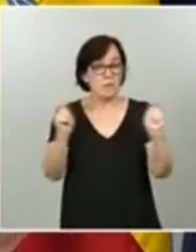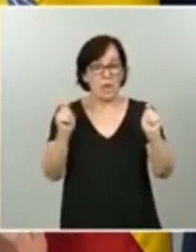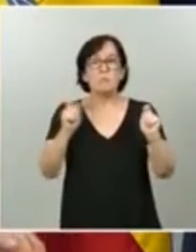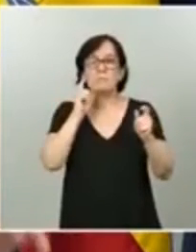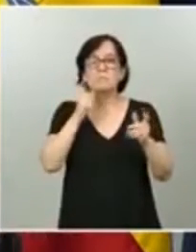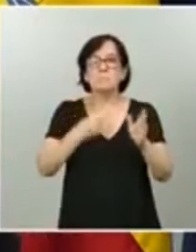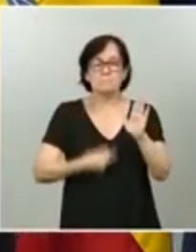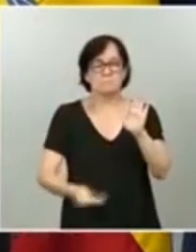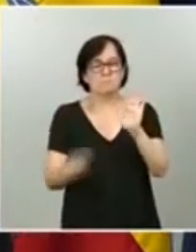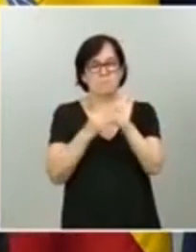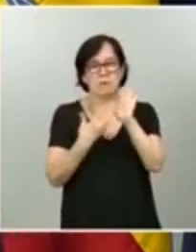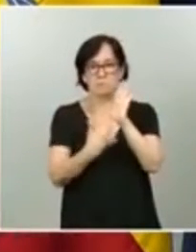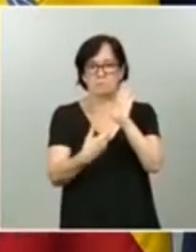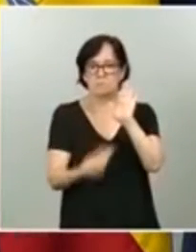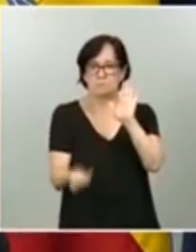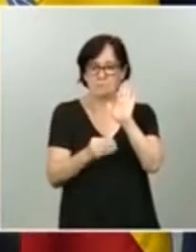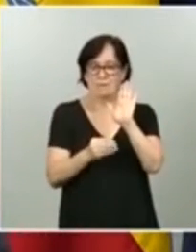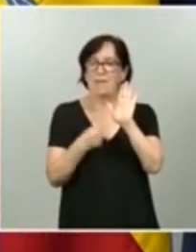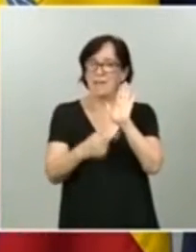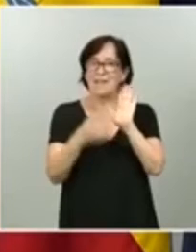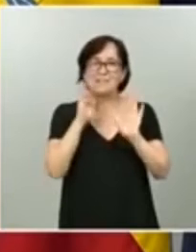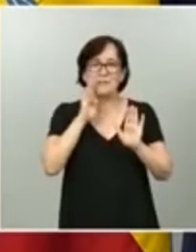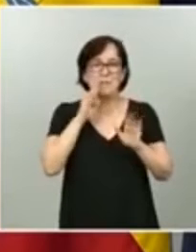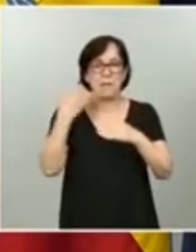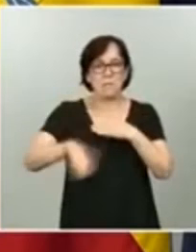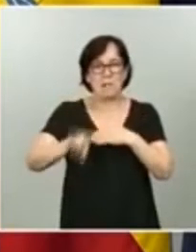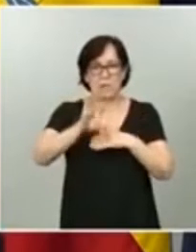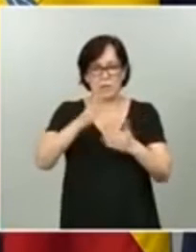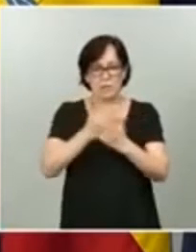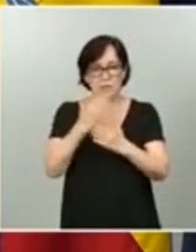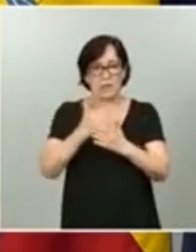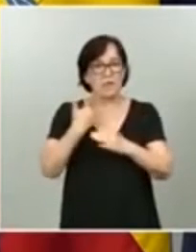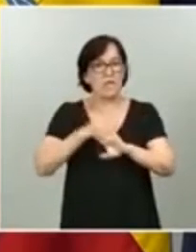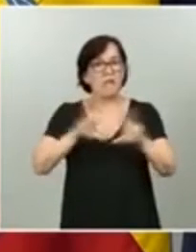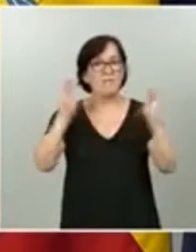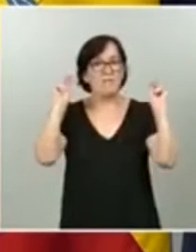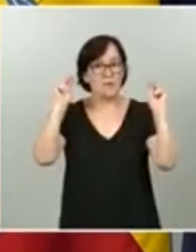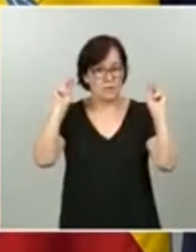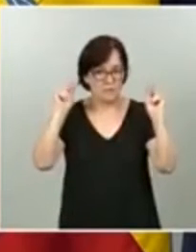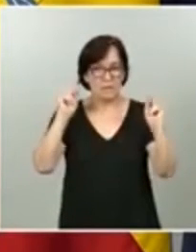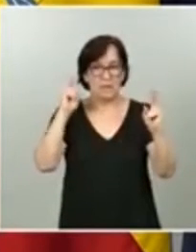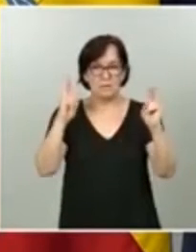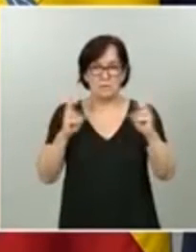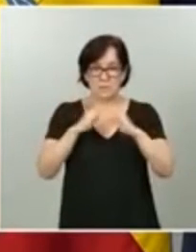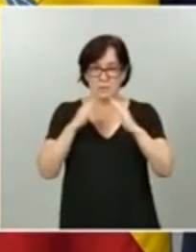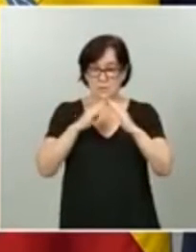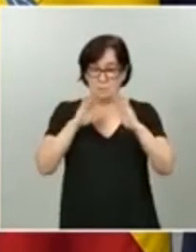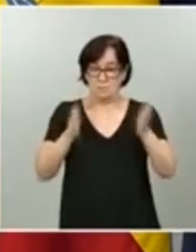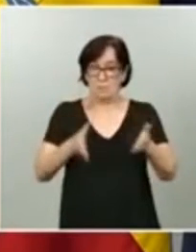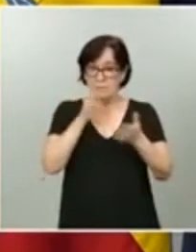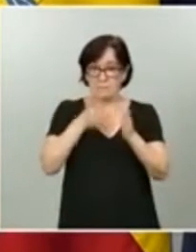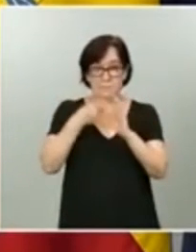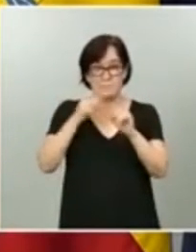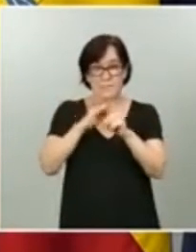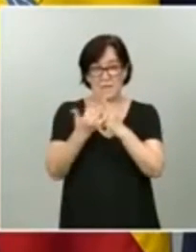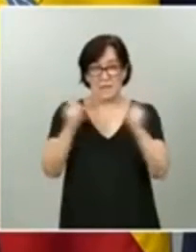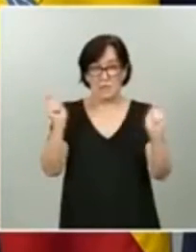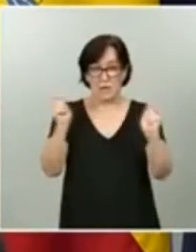a la que he hecho referencia. En el plazo de 15 días desde el levantamiento del estado de alarma se establecerán planes de actuación, aprobados por el Consejo de Ministros,